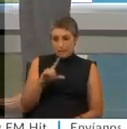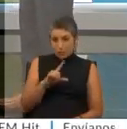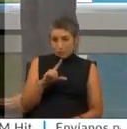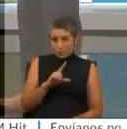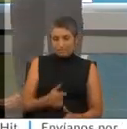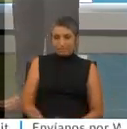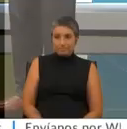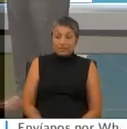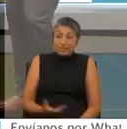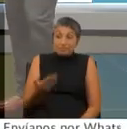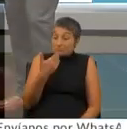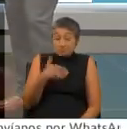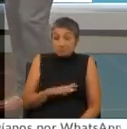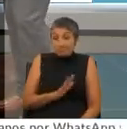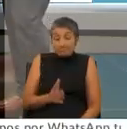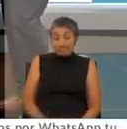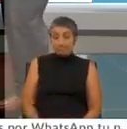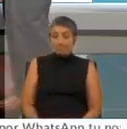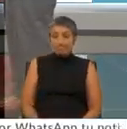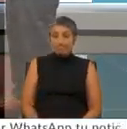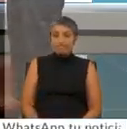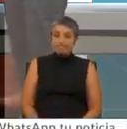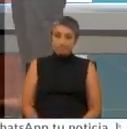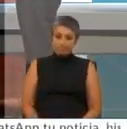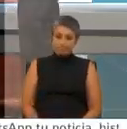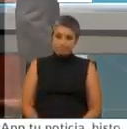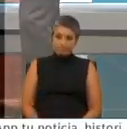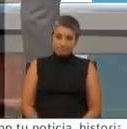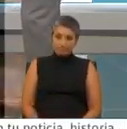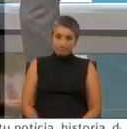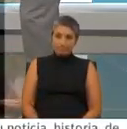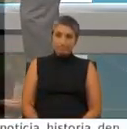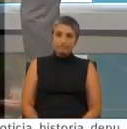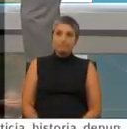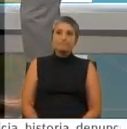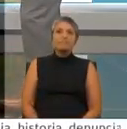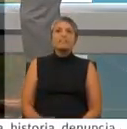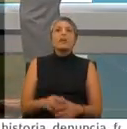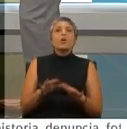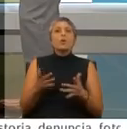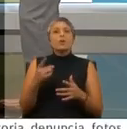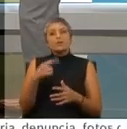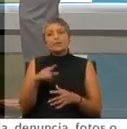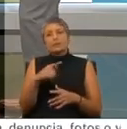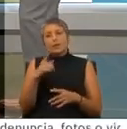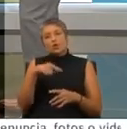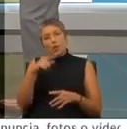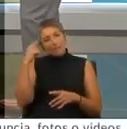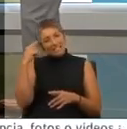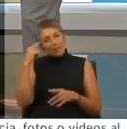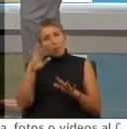cosas que no se entienden mucho. ¿Cuál es la línea que está manejando el colegio de árbitros con los árbitros? ¿Qué línea está diciendo qué consideramos como